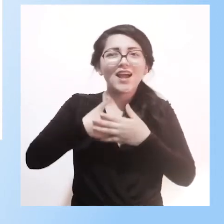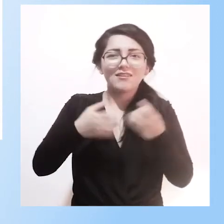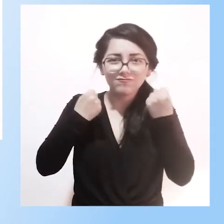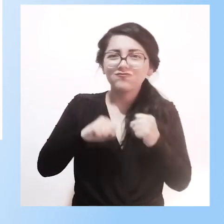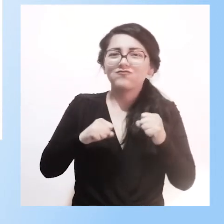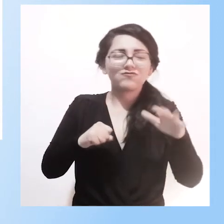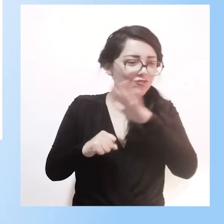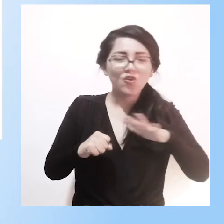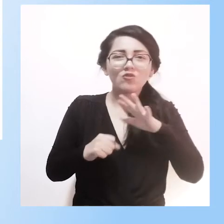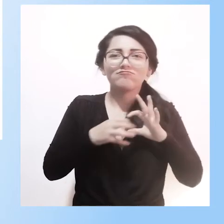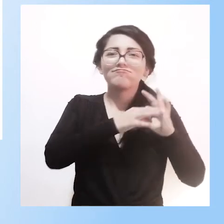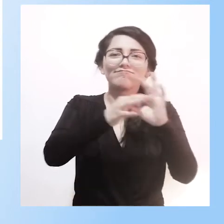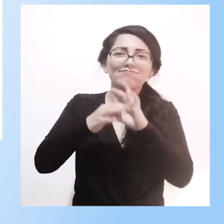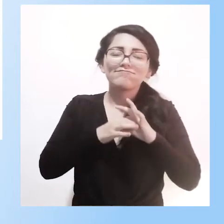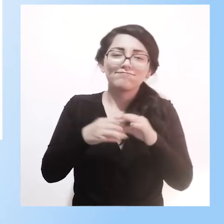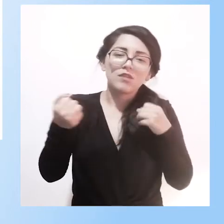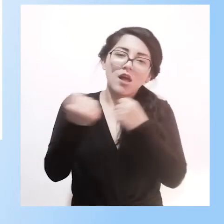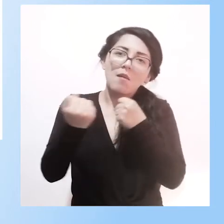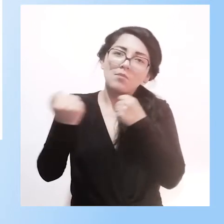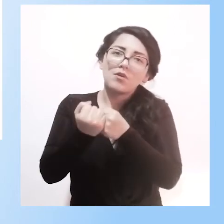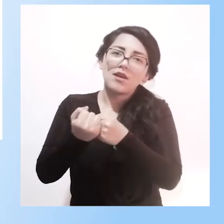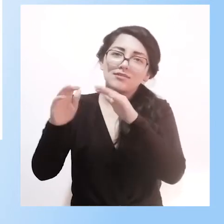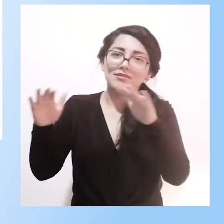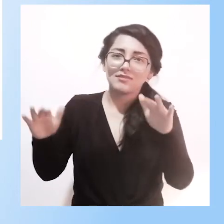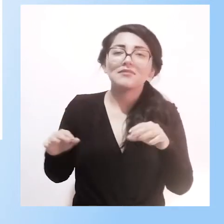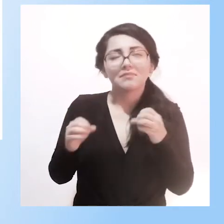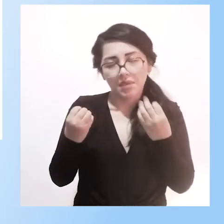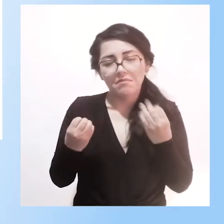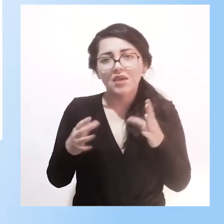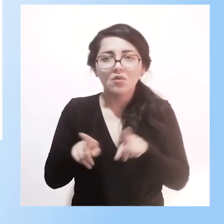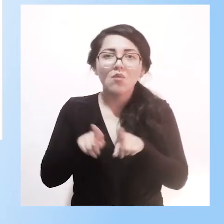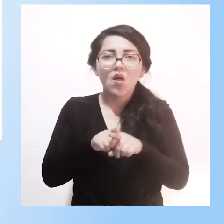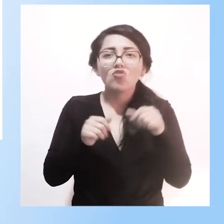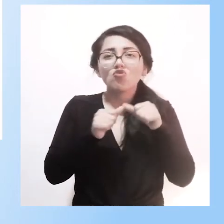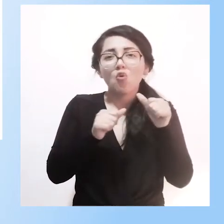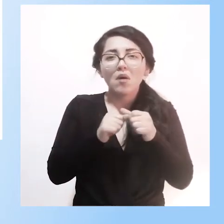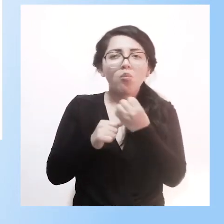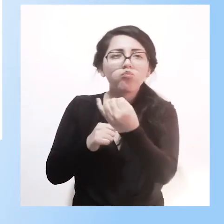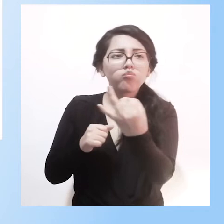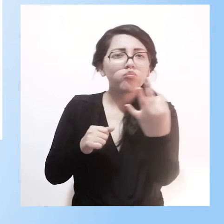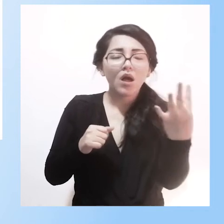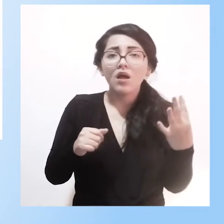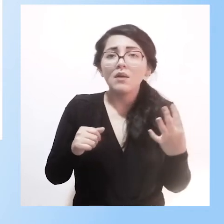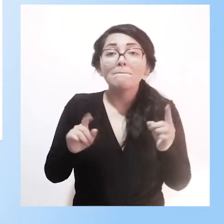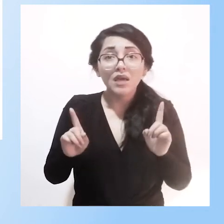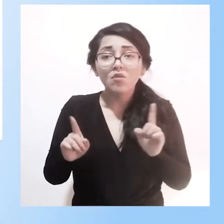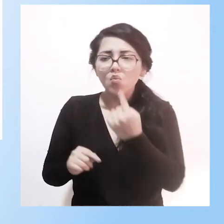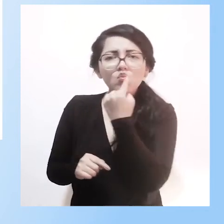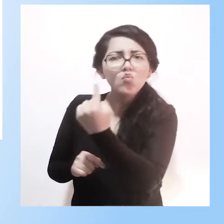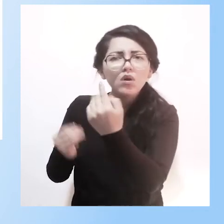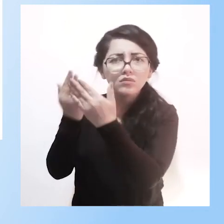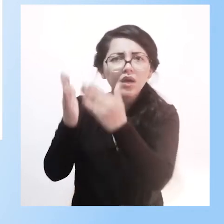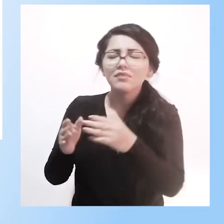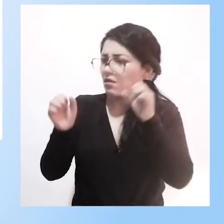cada uno. Si bien es al hablar de números, ¿no es cierto? Creo que así sea un estudiante por ese estudiante, vamos